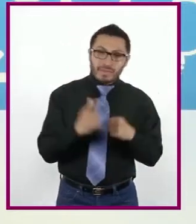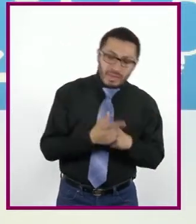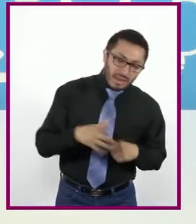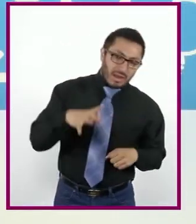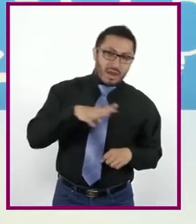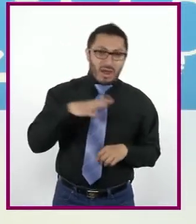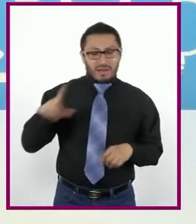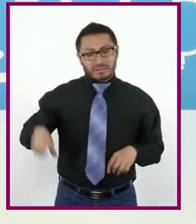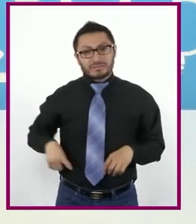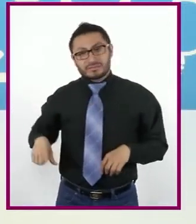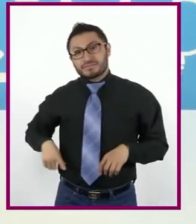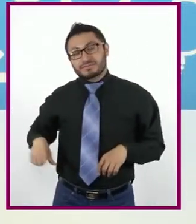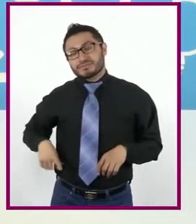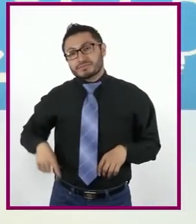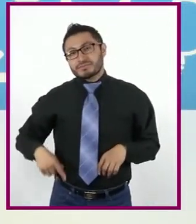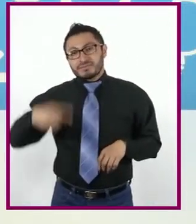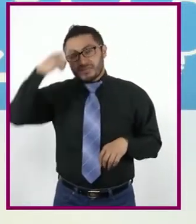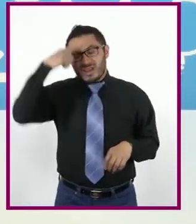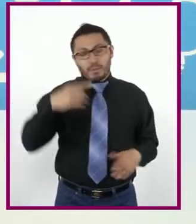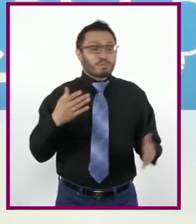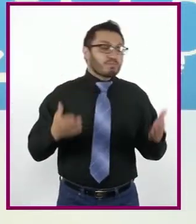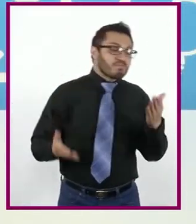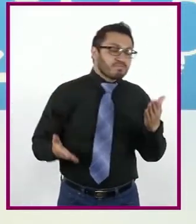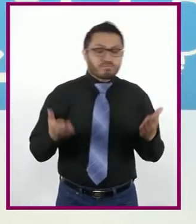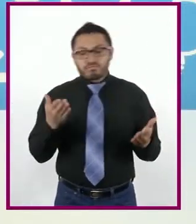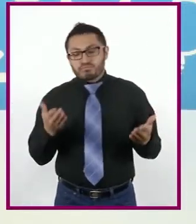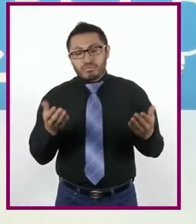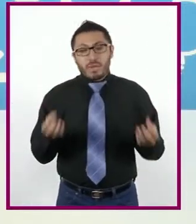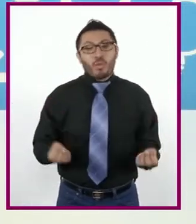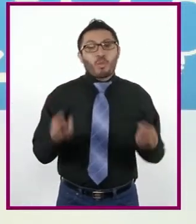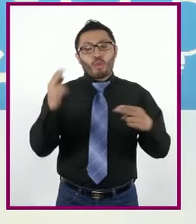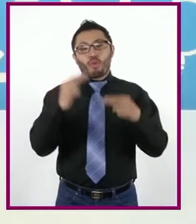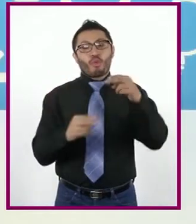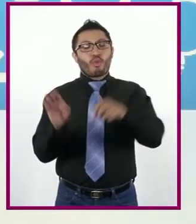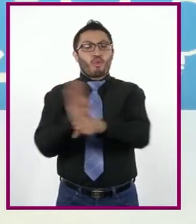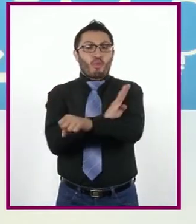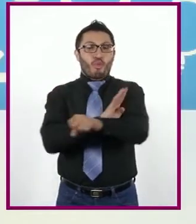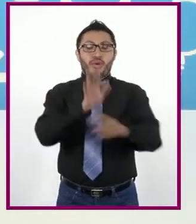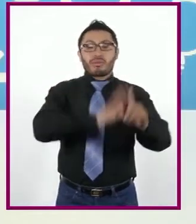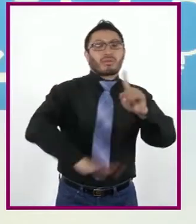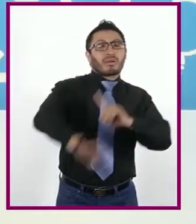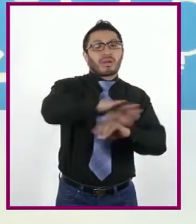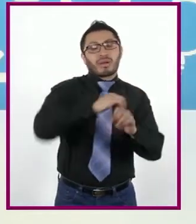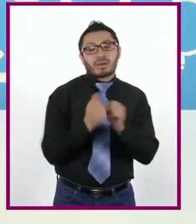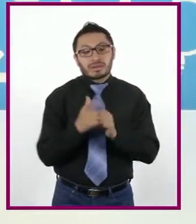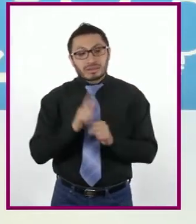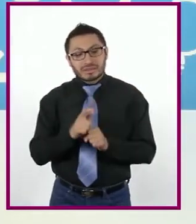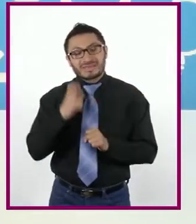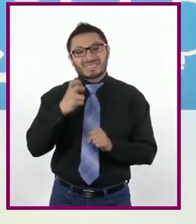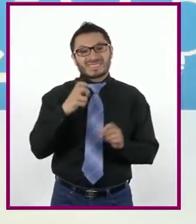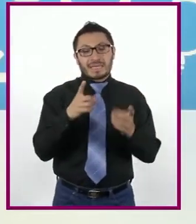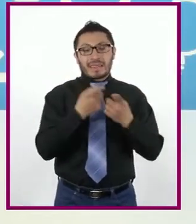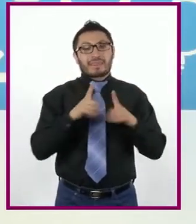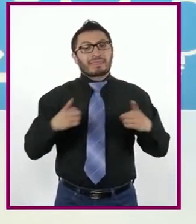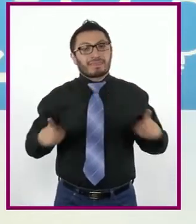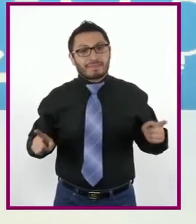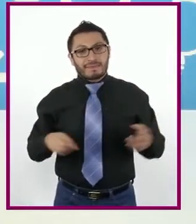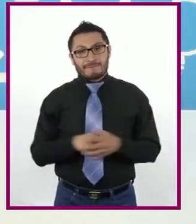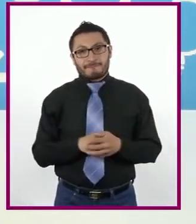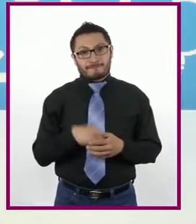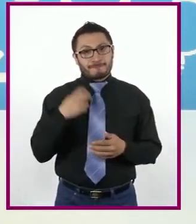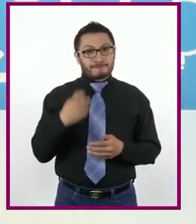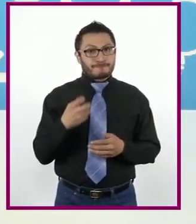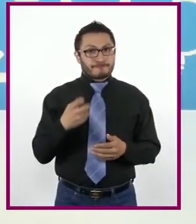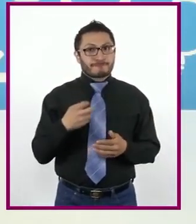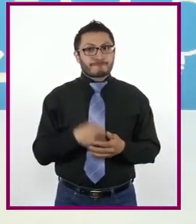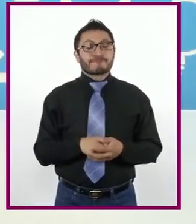los gobiernos para medir el nivel de bienestar de la sociedad son los índices de desarrollo. Estos